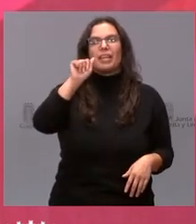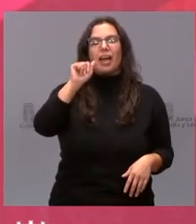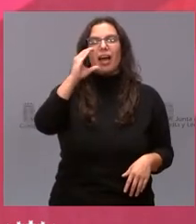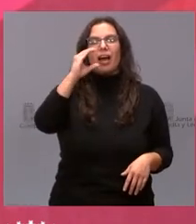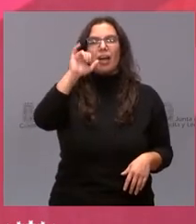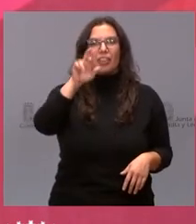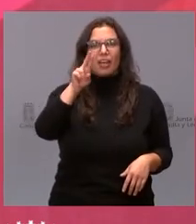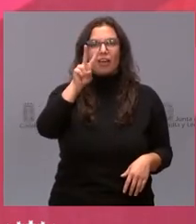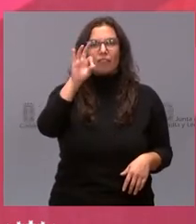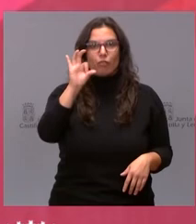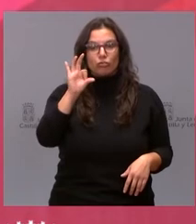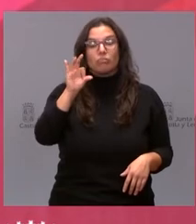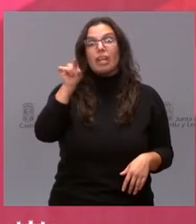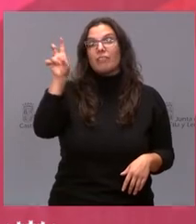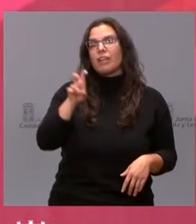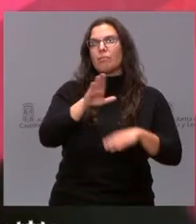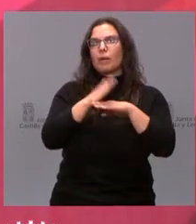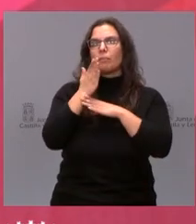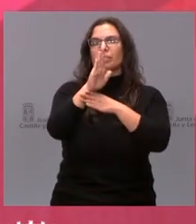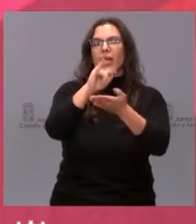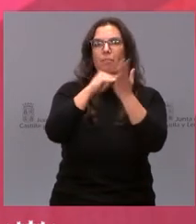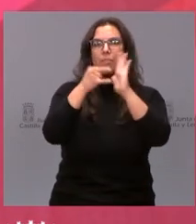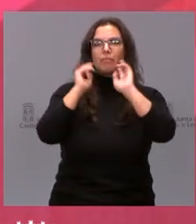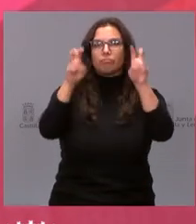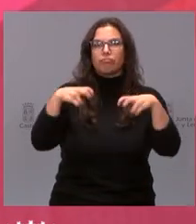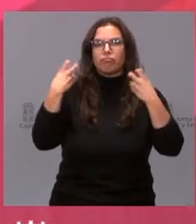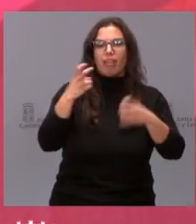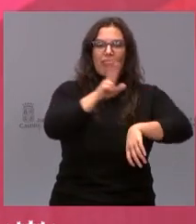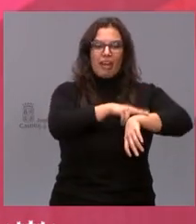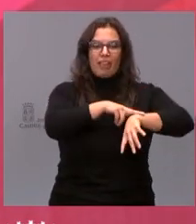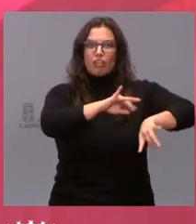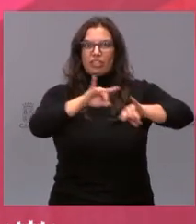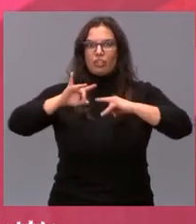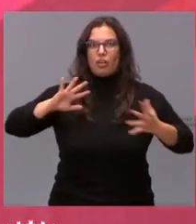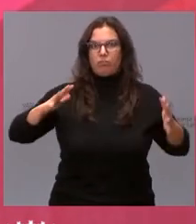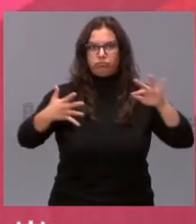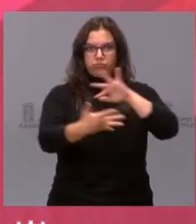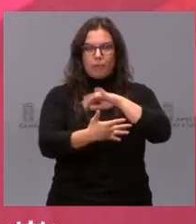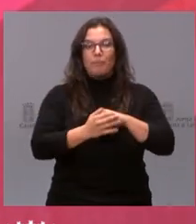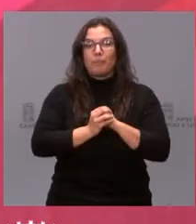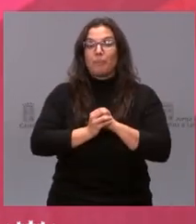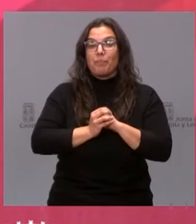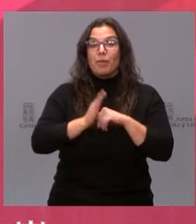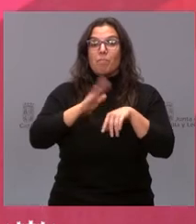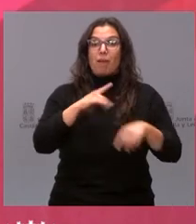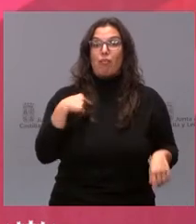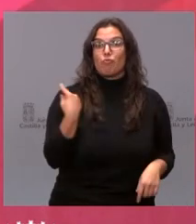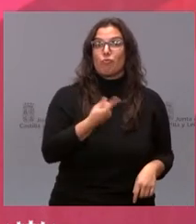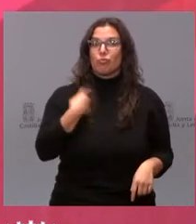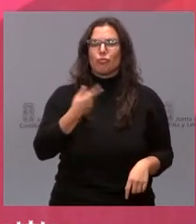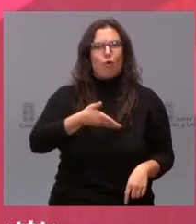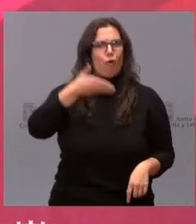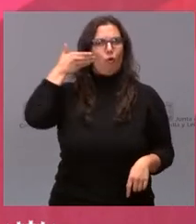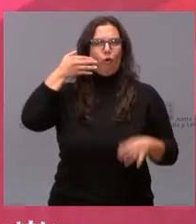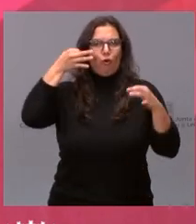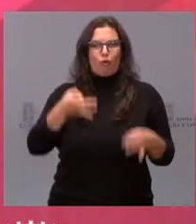presentación del Plan de Transformación de las Delegaciones Territoriales. Es un honor para todos nosotros contar